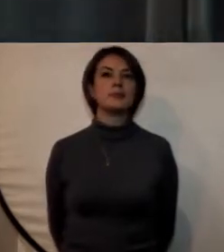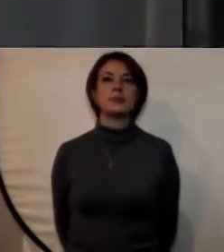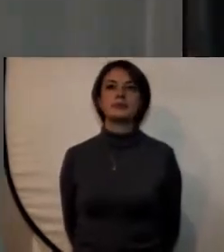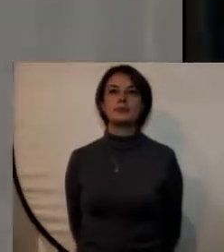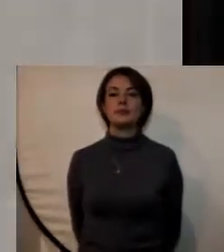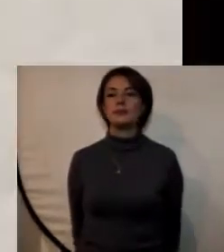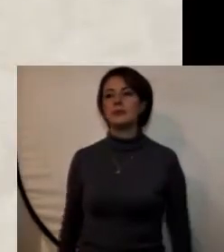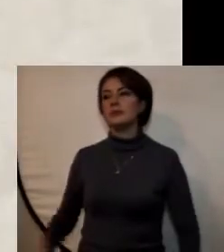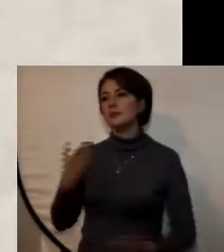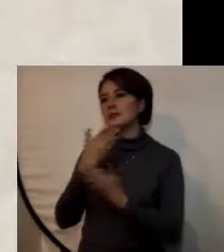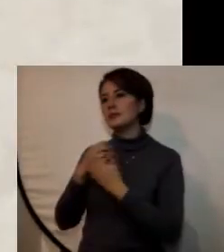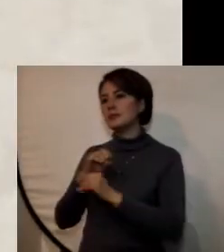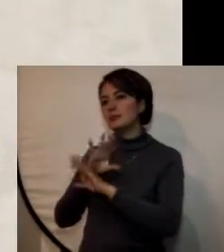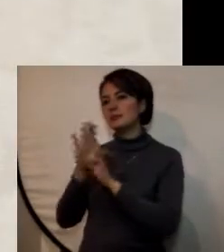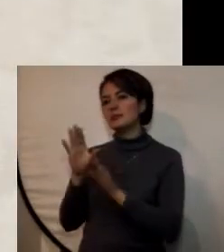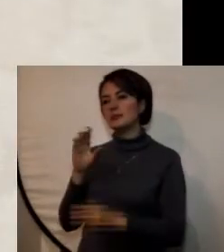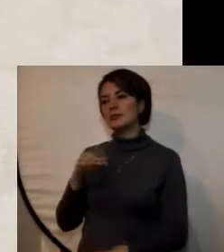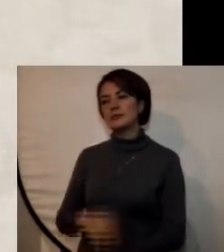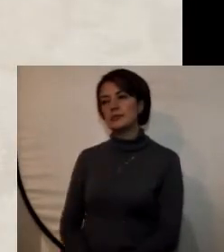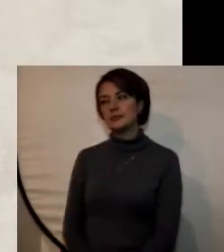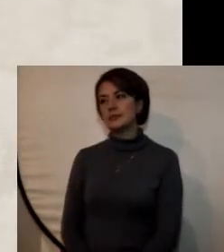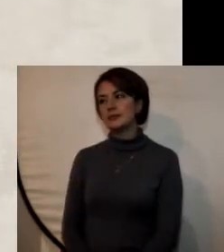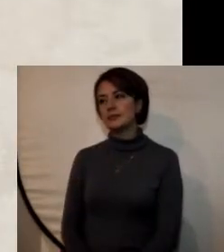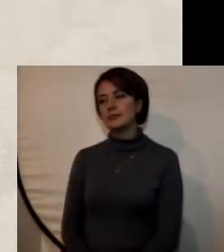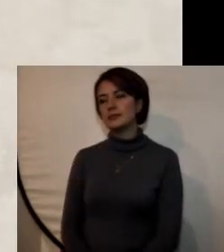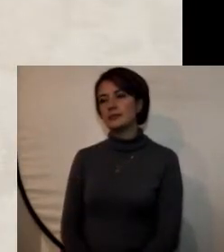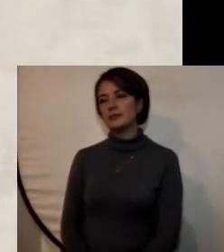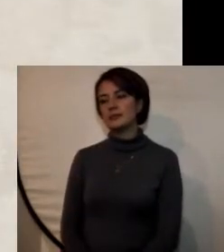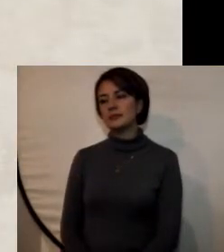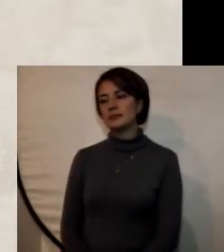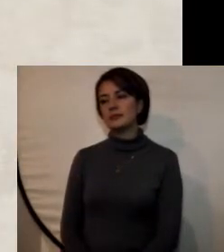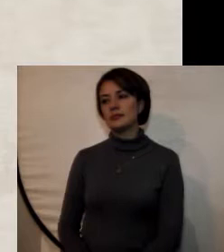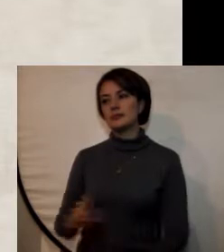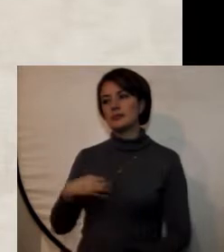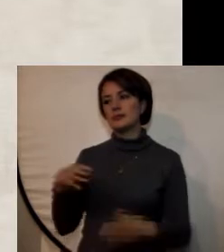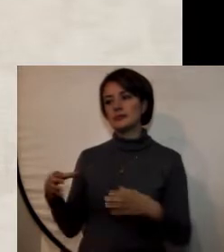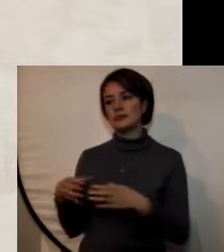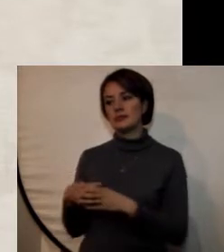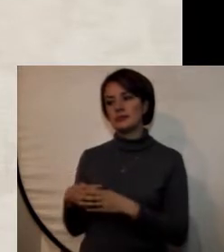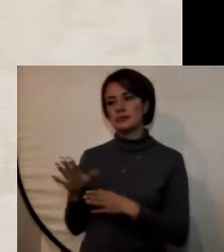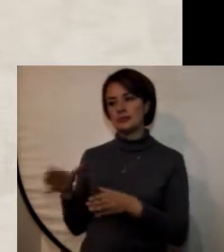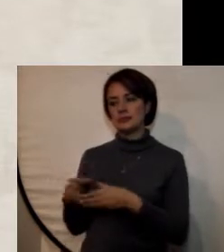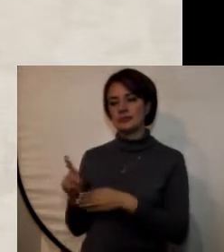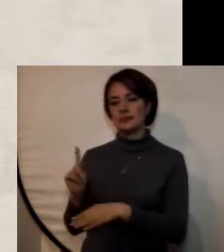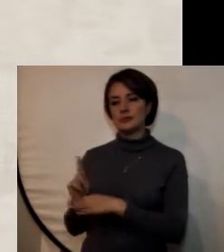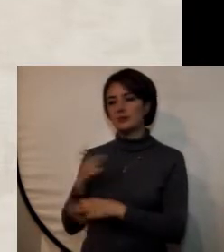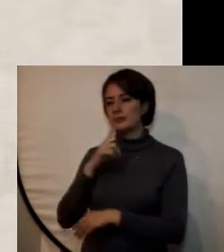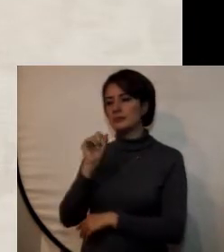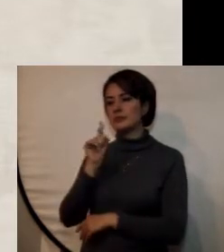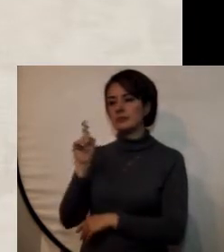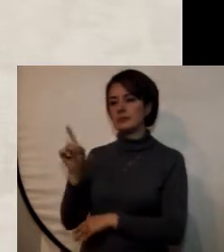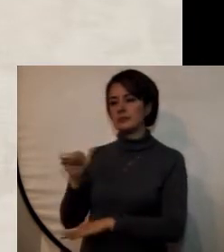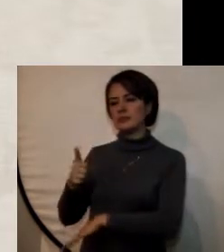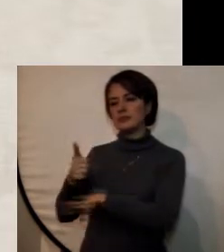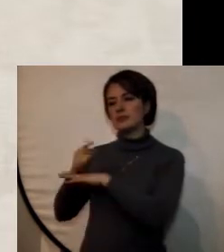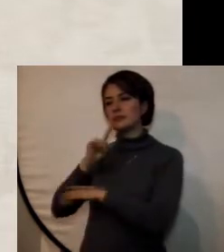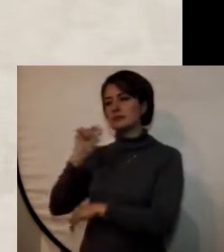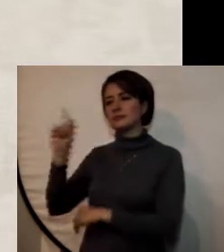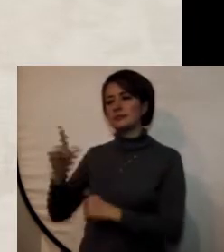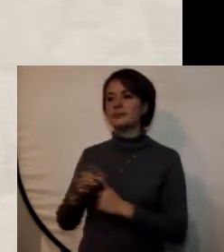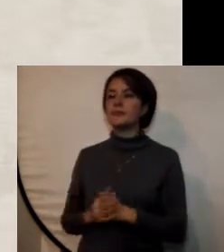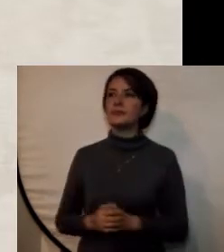buenos días mi nombre es Paula soy representante del sistema de facultad de la facultad de ingeniería la pregunta para el señor rector es la siguiente